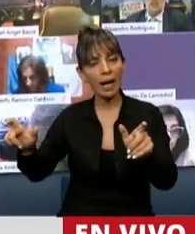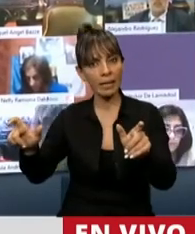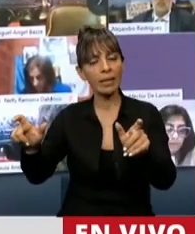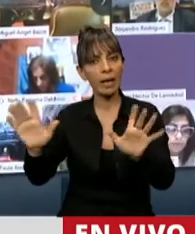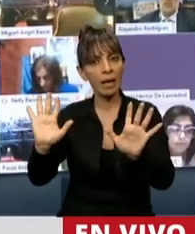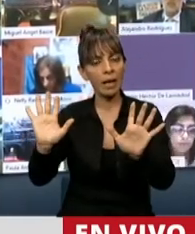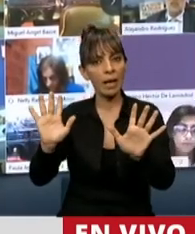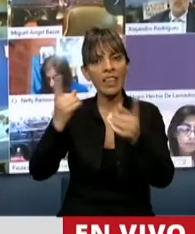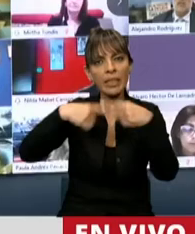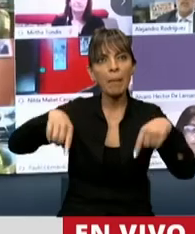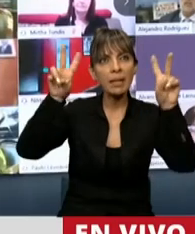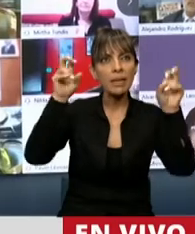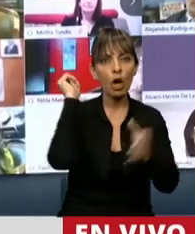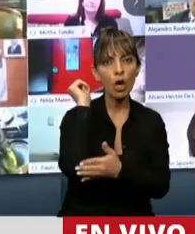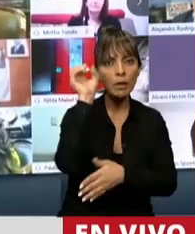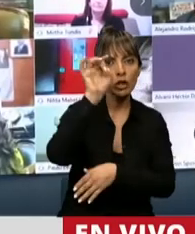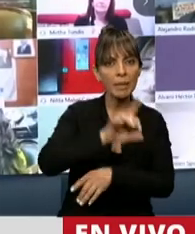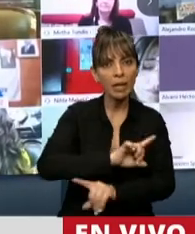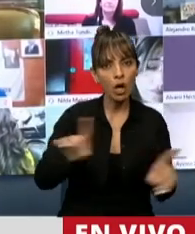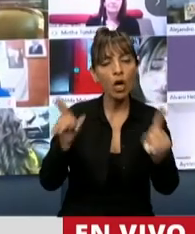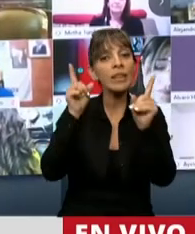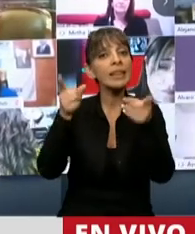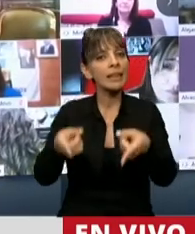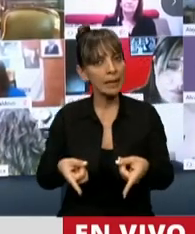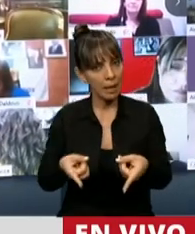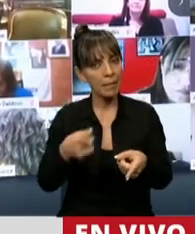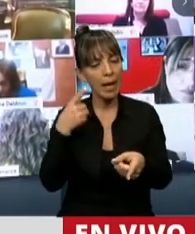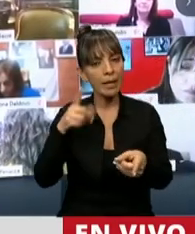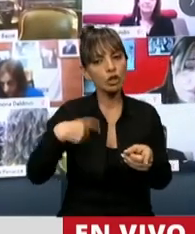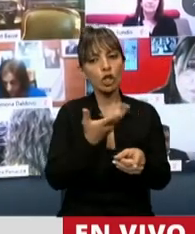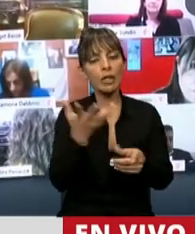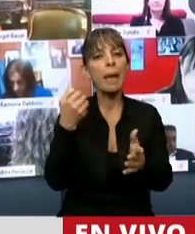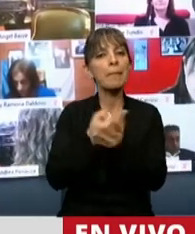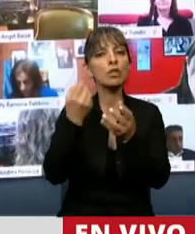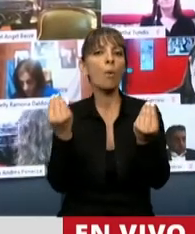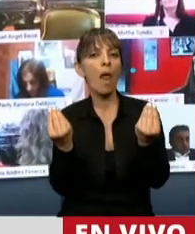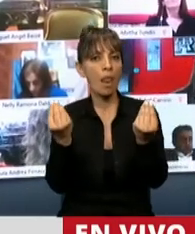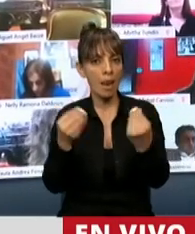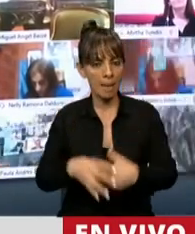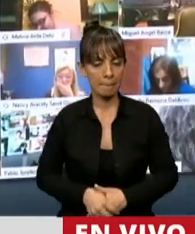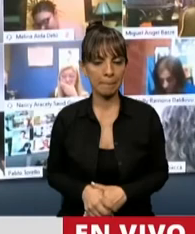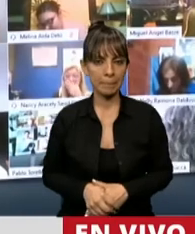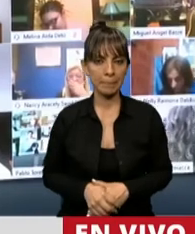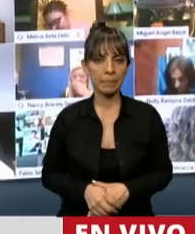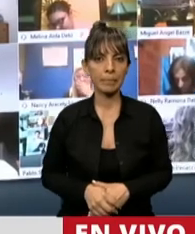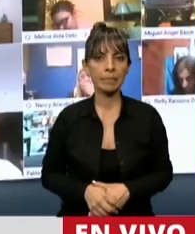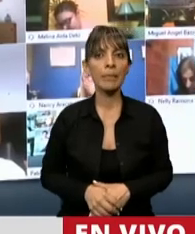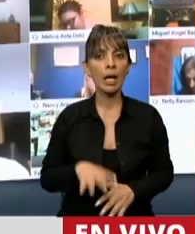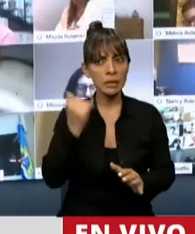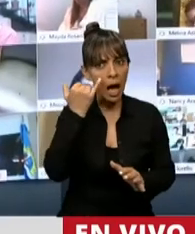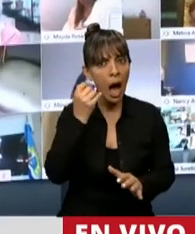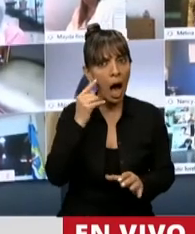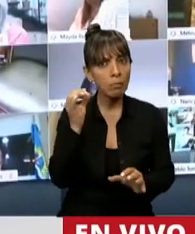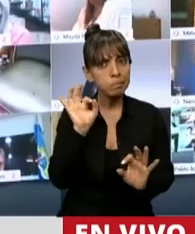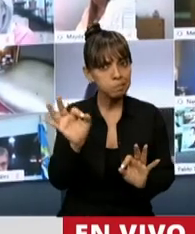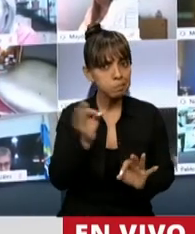piensa en aspectos económicos, sino también en el impacto social positivo. Se ha reconocido acá, y se ha